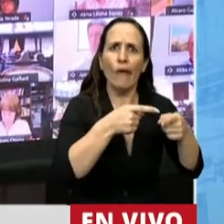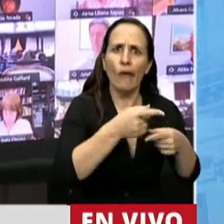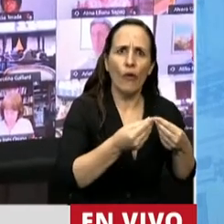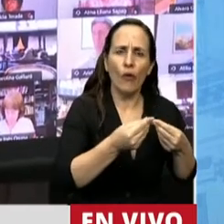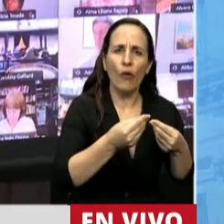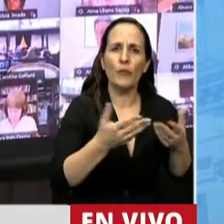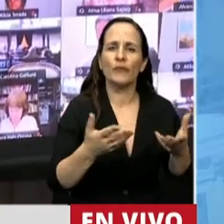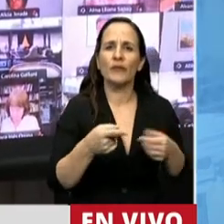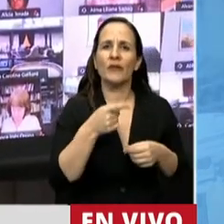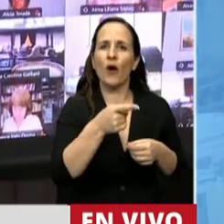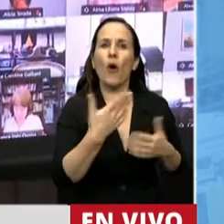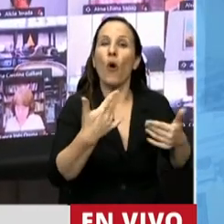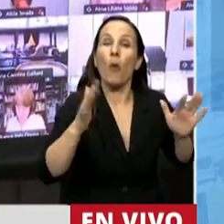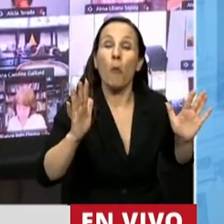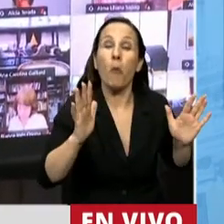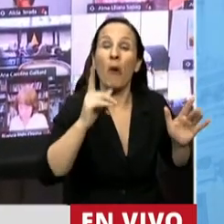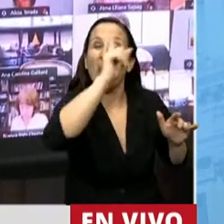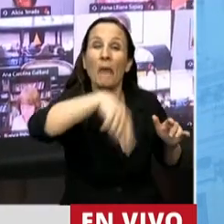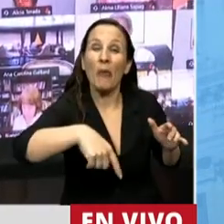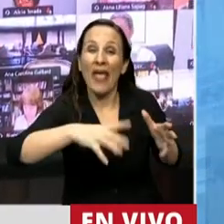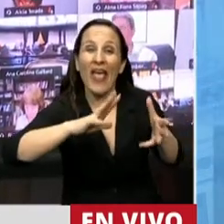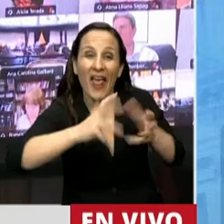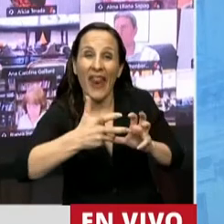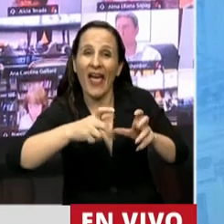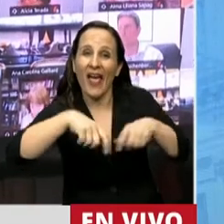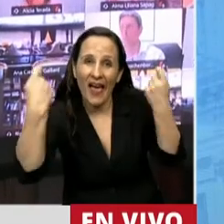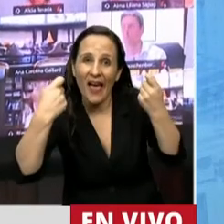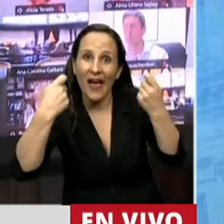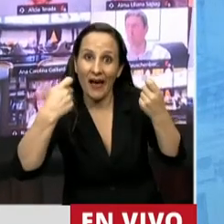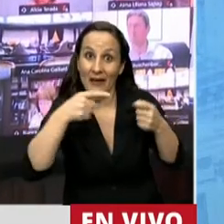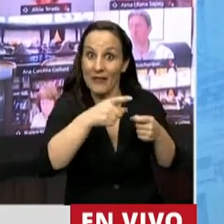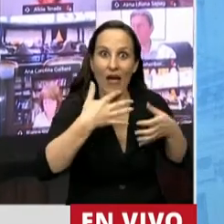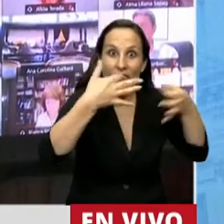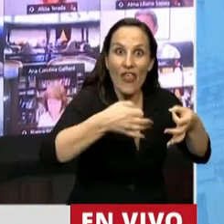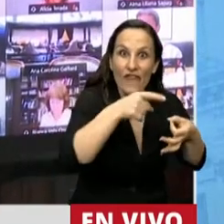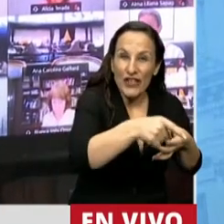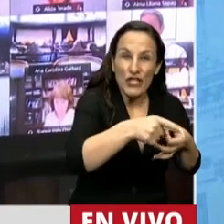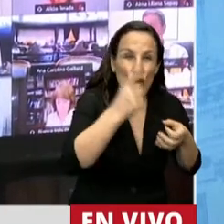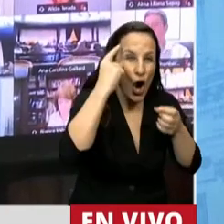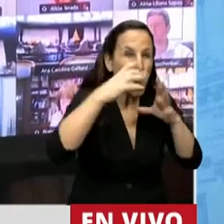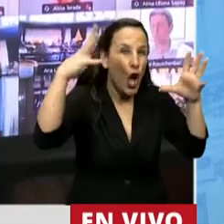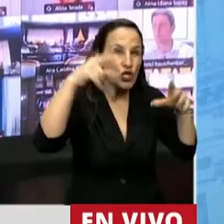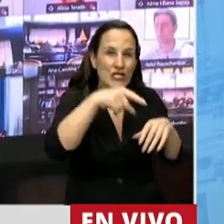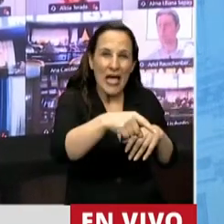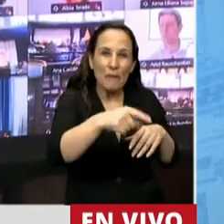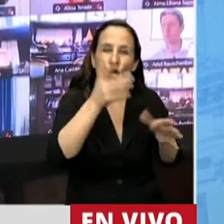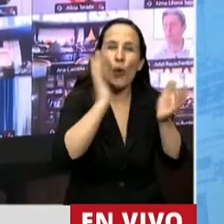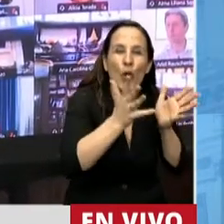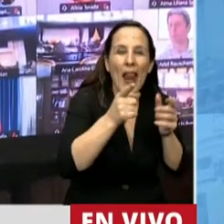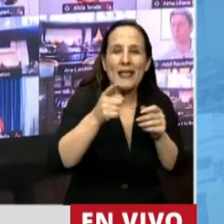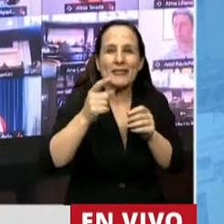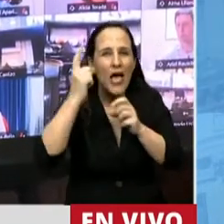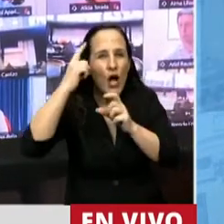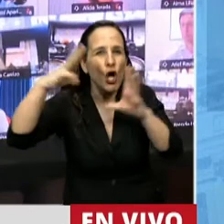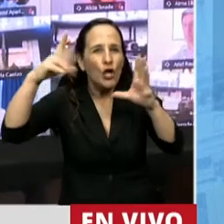sean susceptibles de ocasionar un daño. Es decir, el criterio de definición conceptual de la violencia y el acoso, como pueden apreciar,